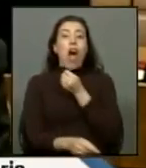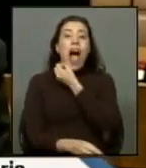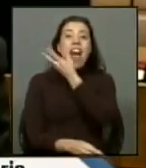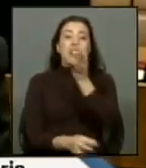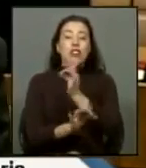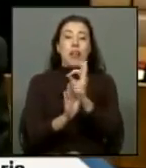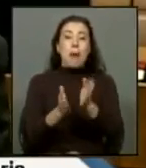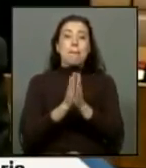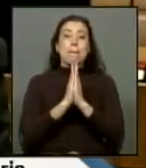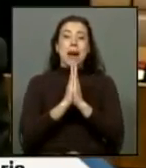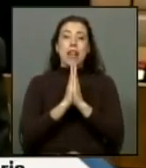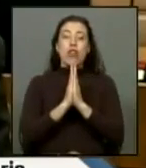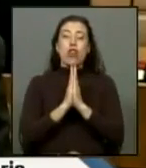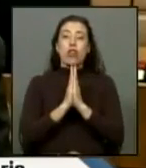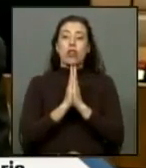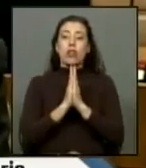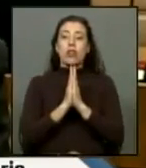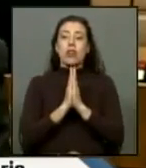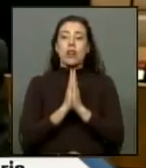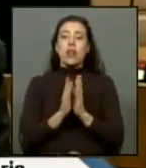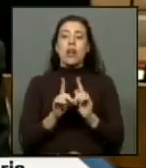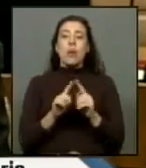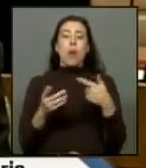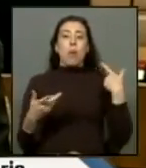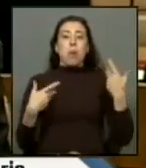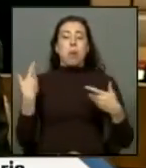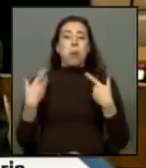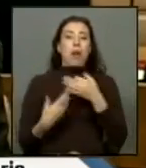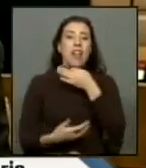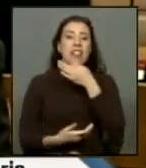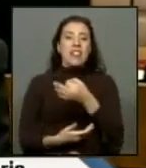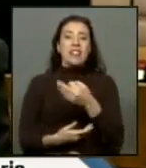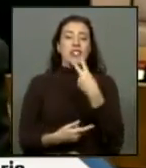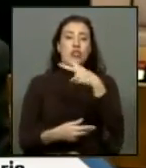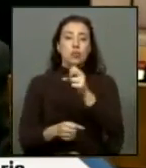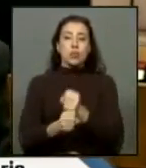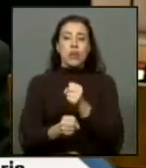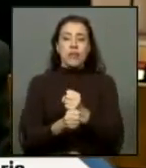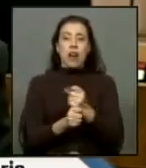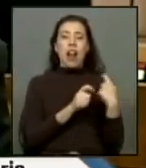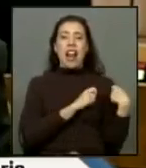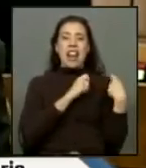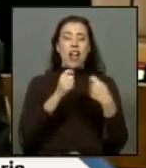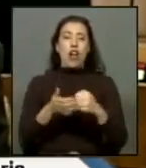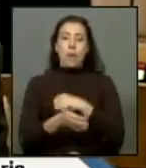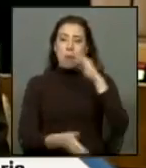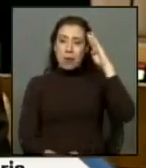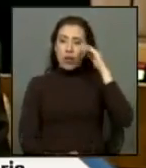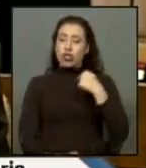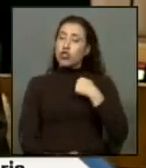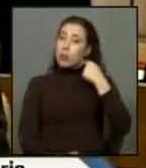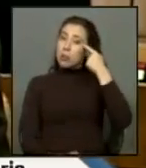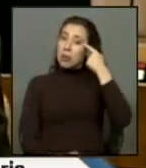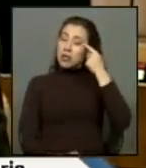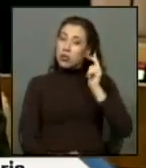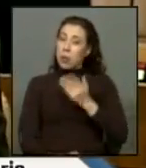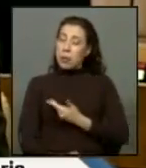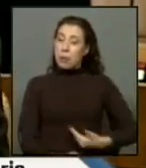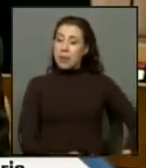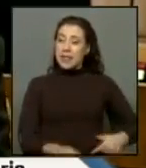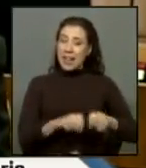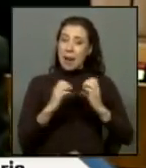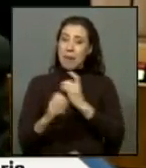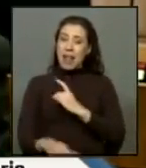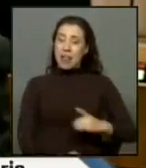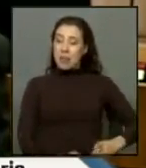perdón y que además se ufanan y hacen gloria y reivindican lo que fue su obra el legado de dictadura militar yo creo presidente que si esta